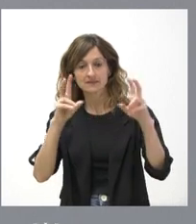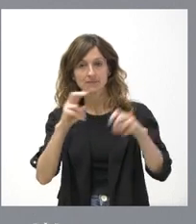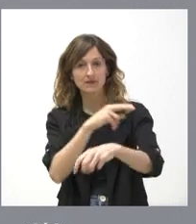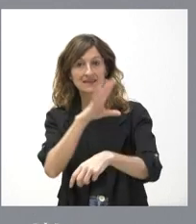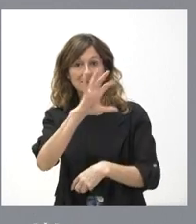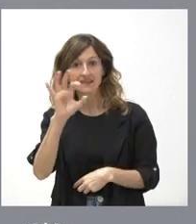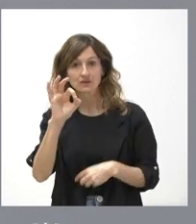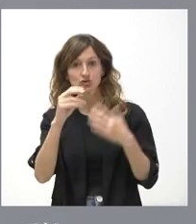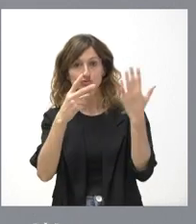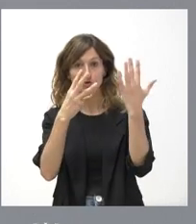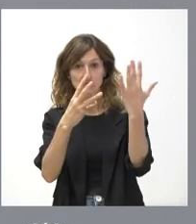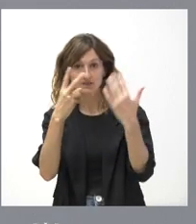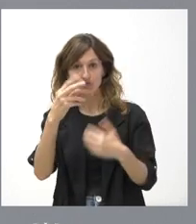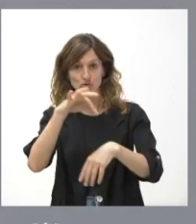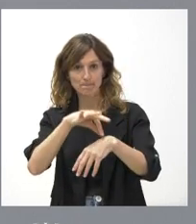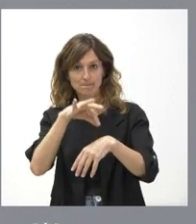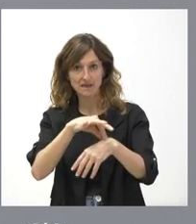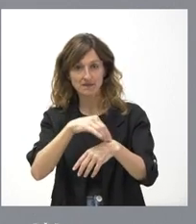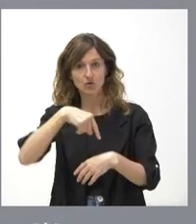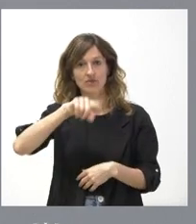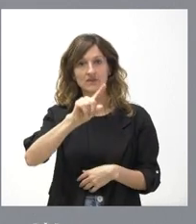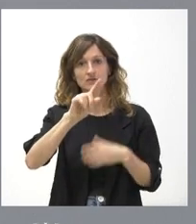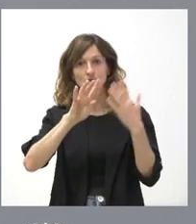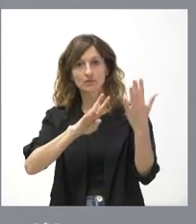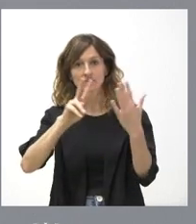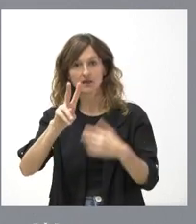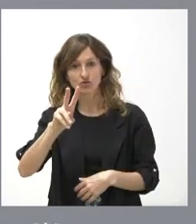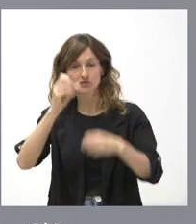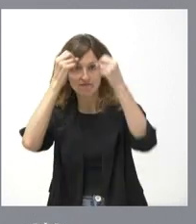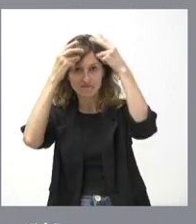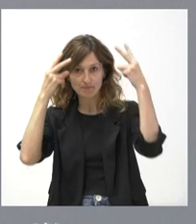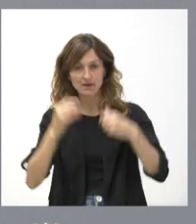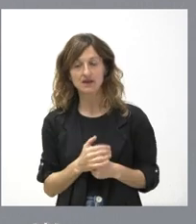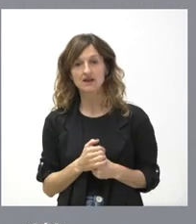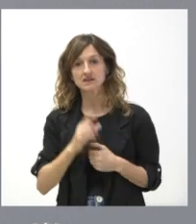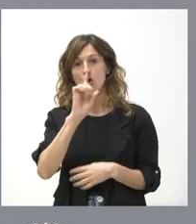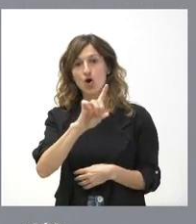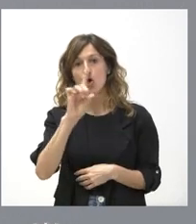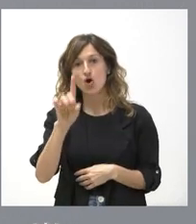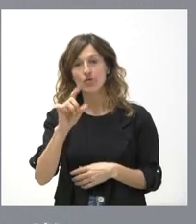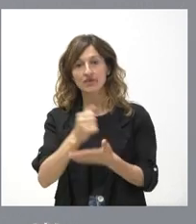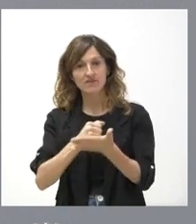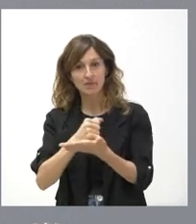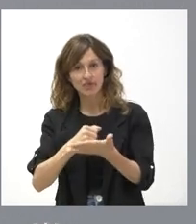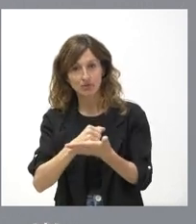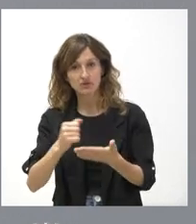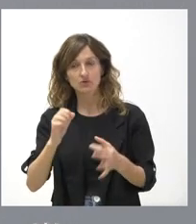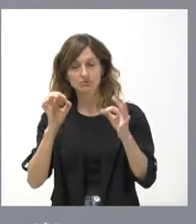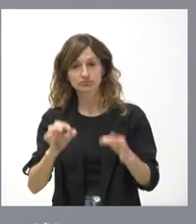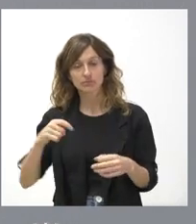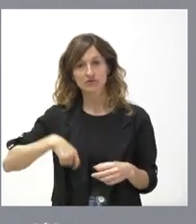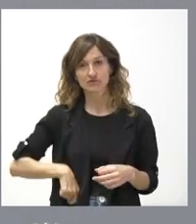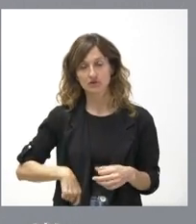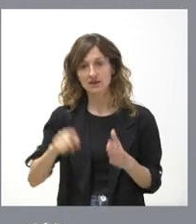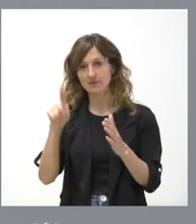582 médicos, 192 enfermeras, 11 farmacéuticos. Estos son los